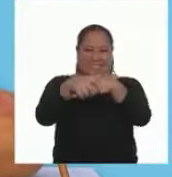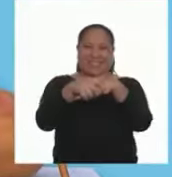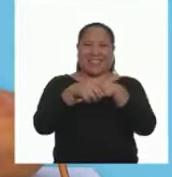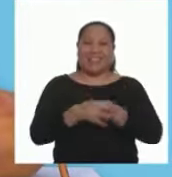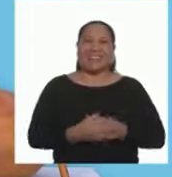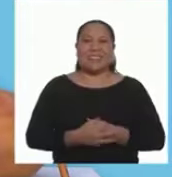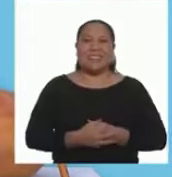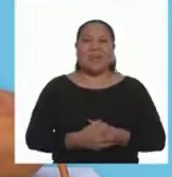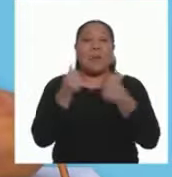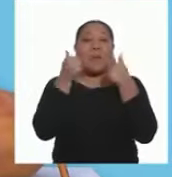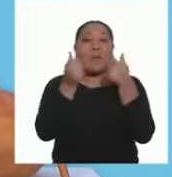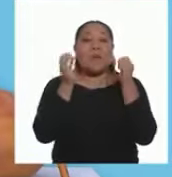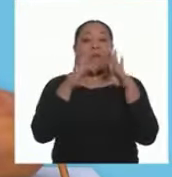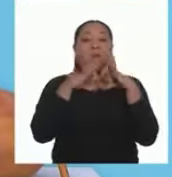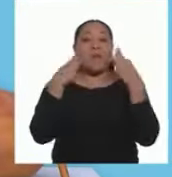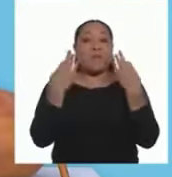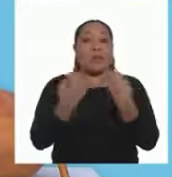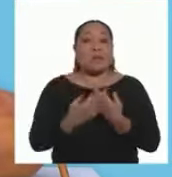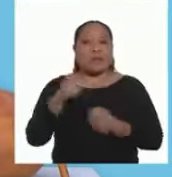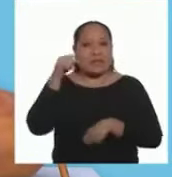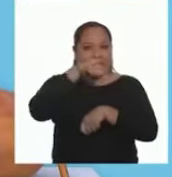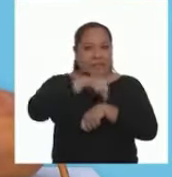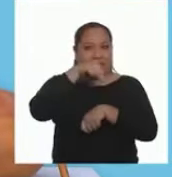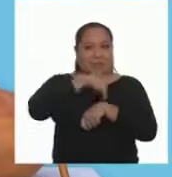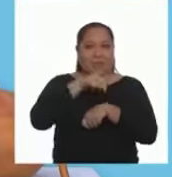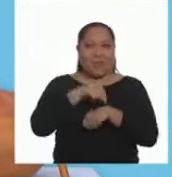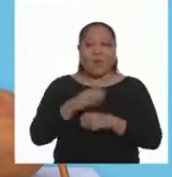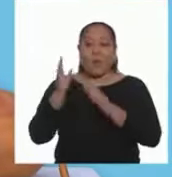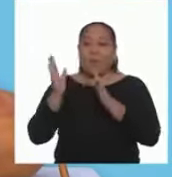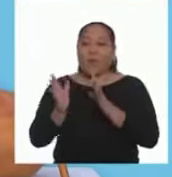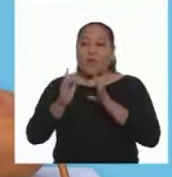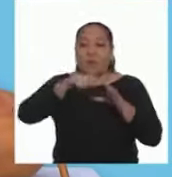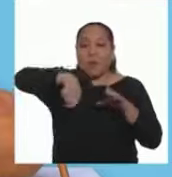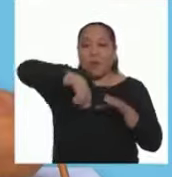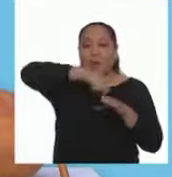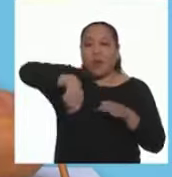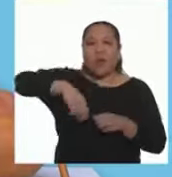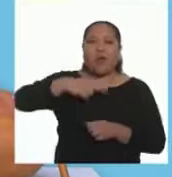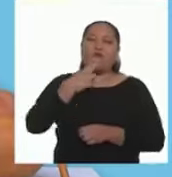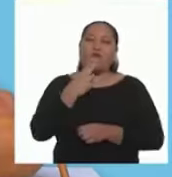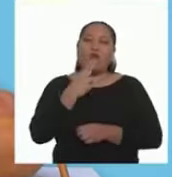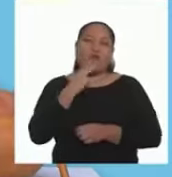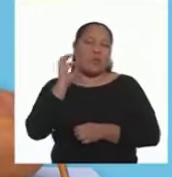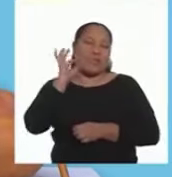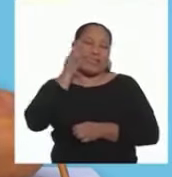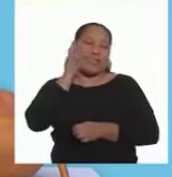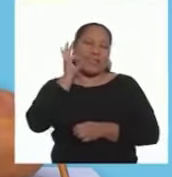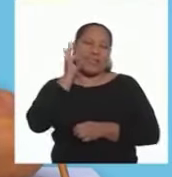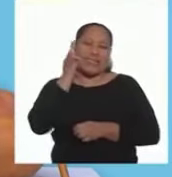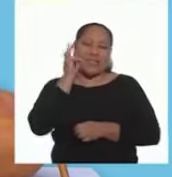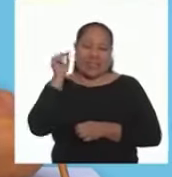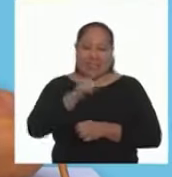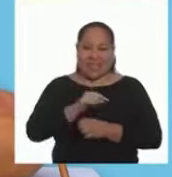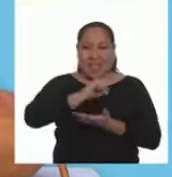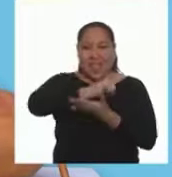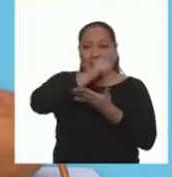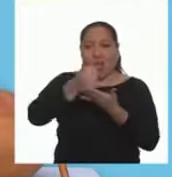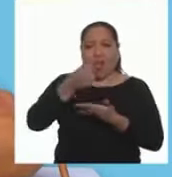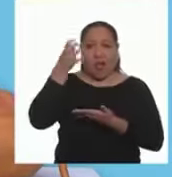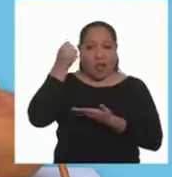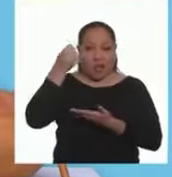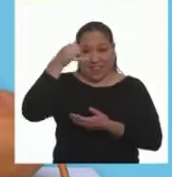¡Felicitaciones! ¡Muy bien familias! Llegó el momento de preparar un delicioso